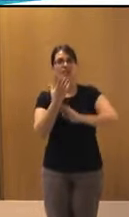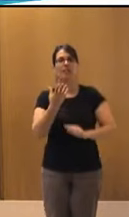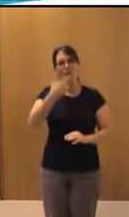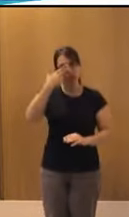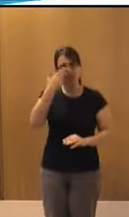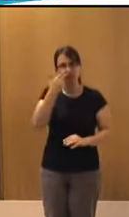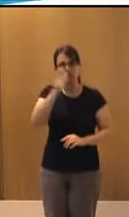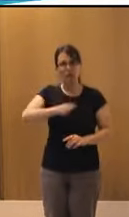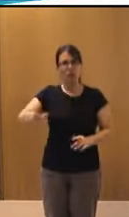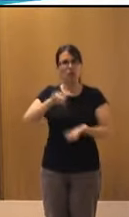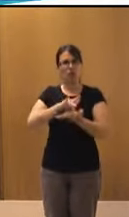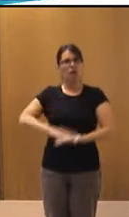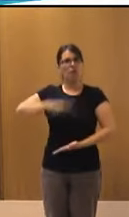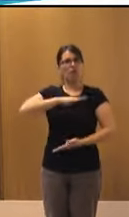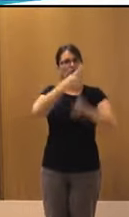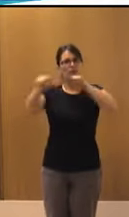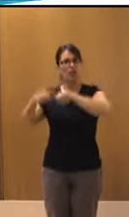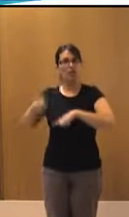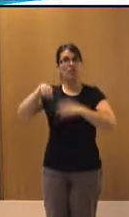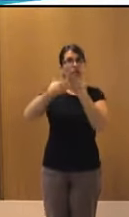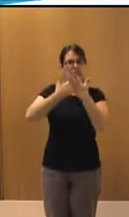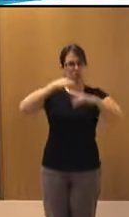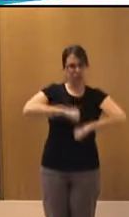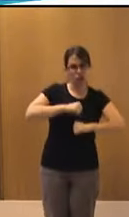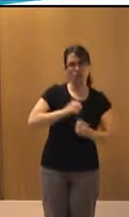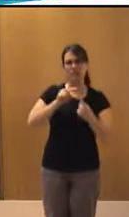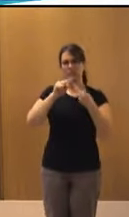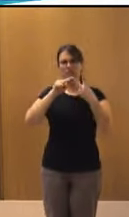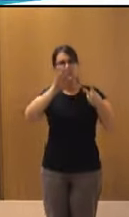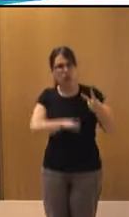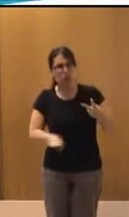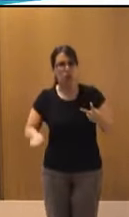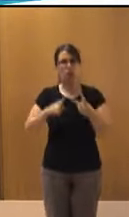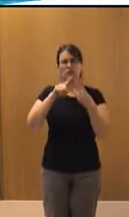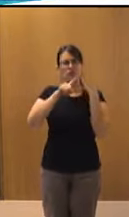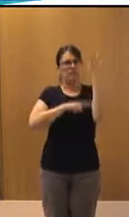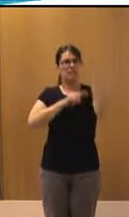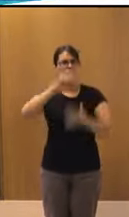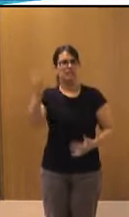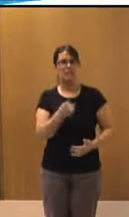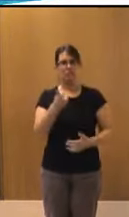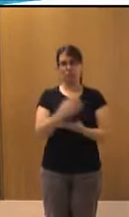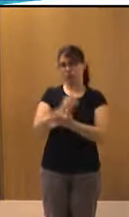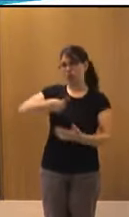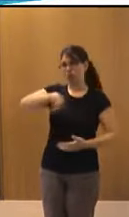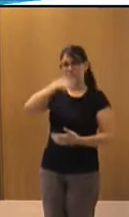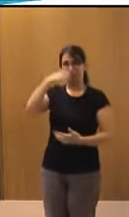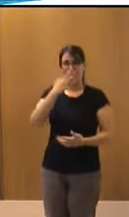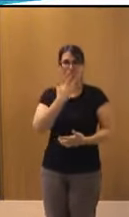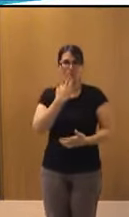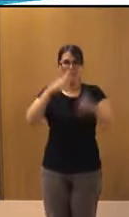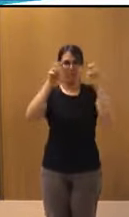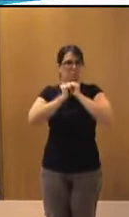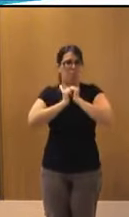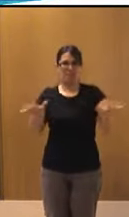distintas capacidades y también personas mayores, niños, y creo que todos somos conscientes de esta explosión y de que en muchos de